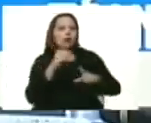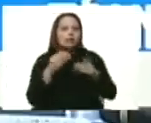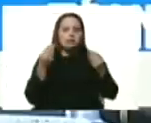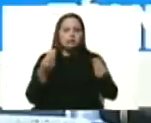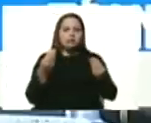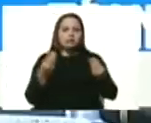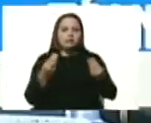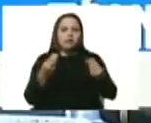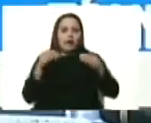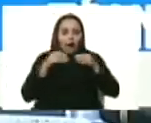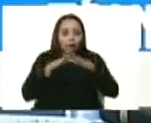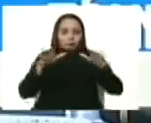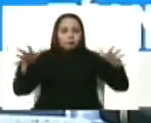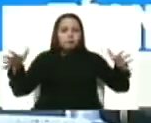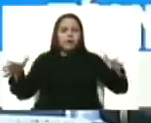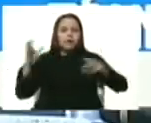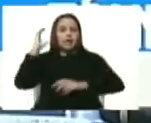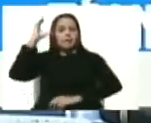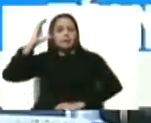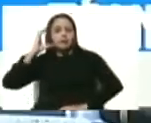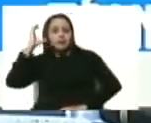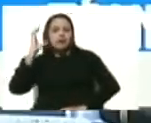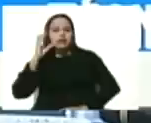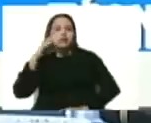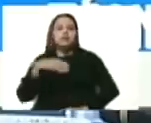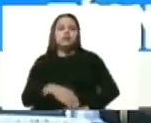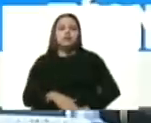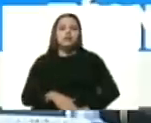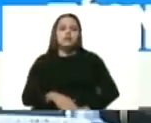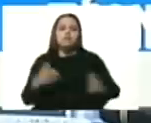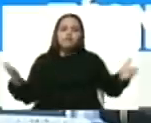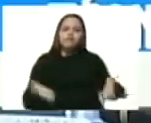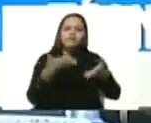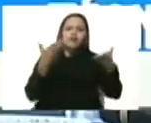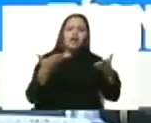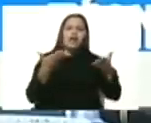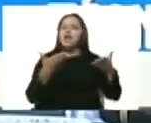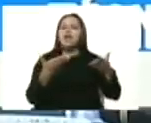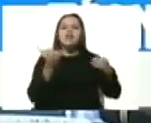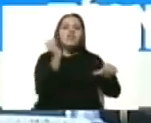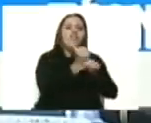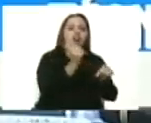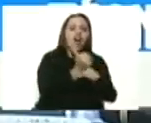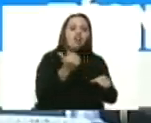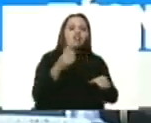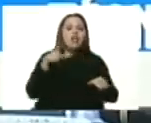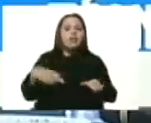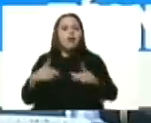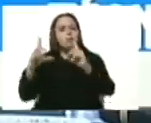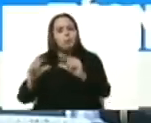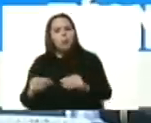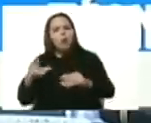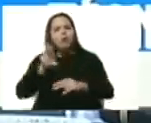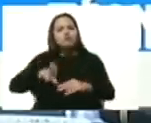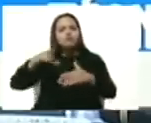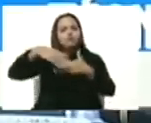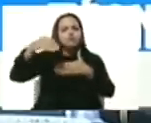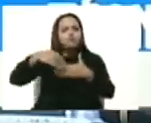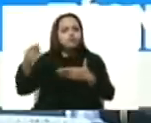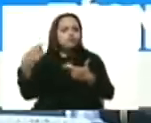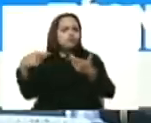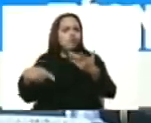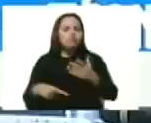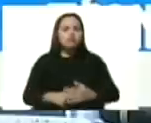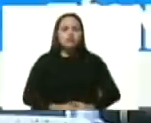ampliar las potencialidades, creación de empleo, ahorro de divisas, que es muy importante. Y cómo nosotros, a la medida que